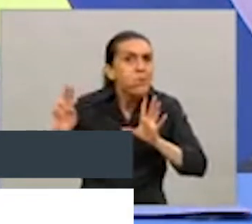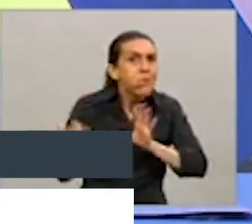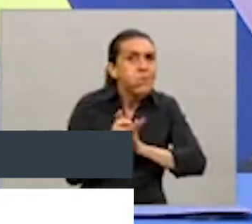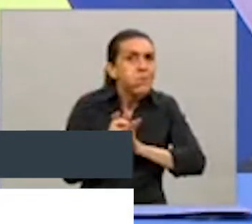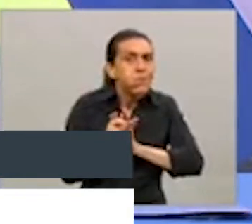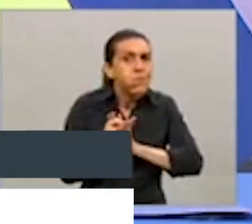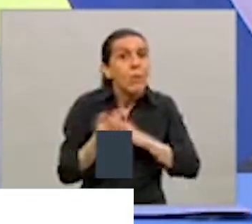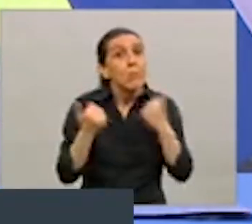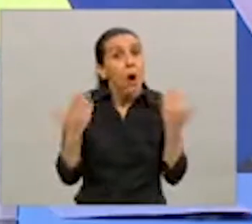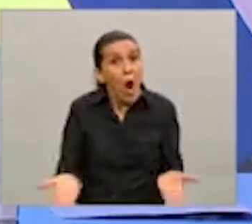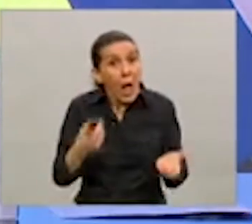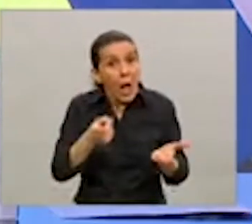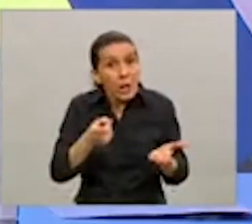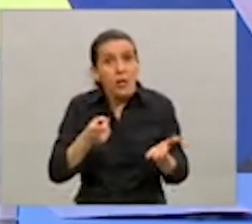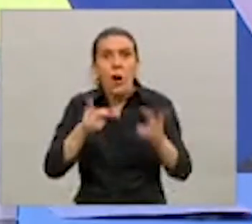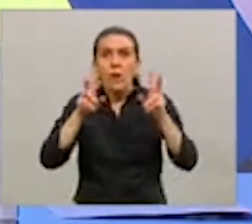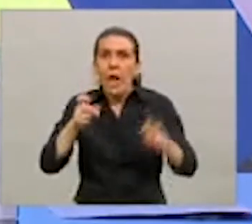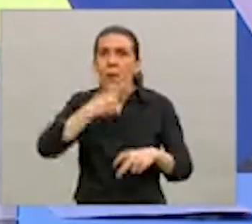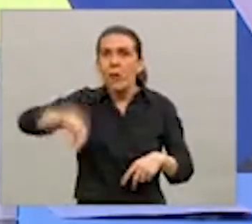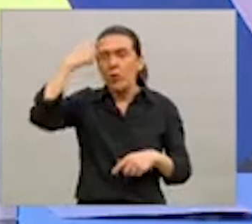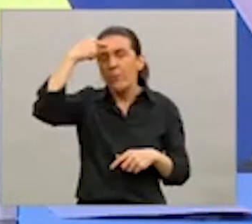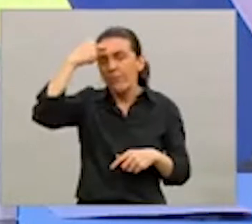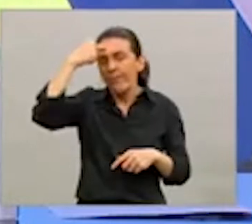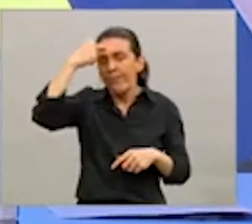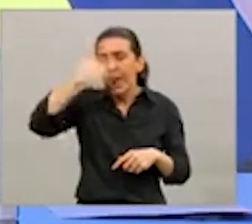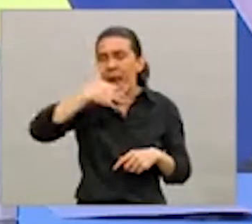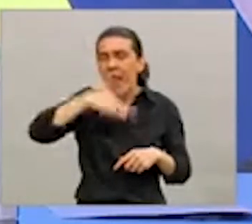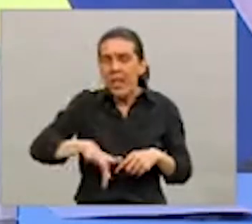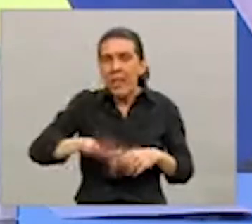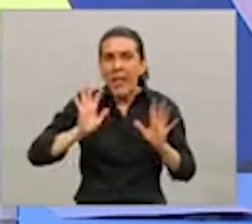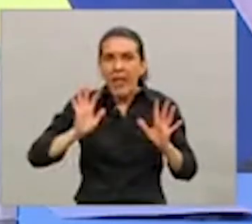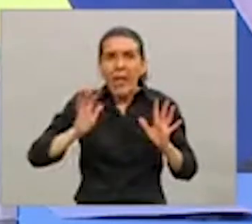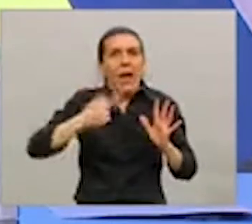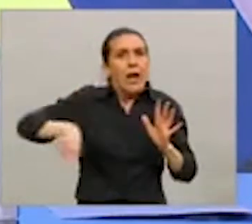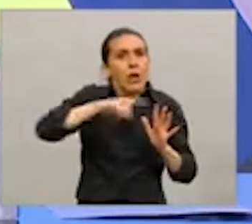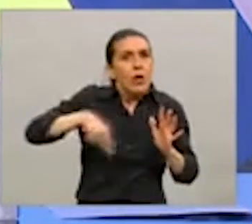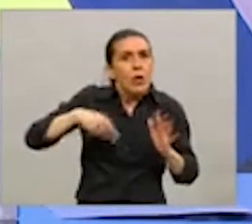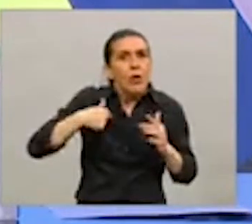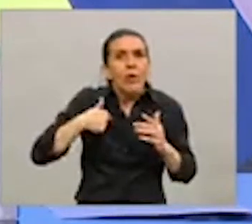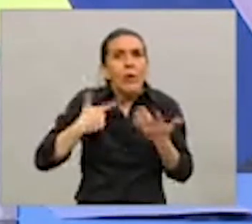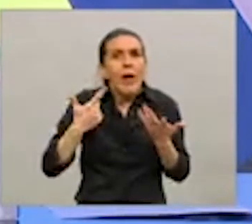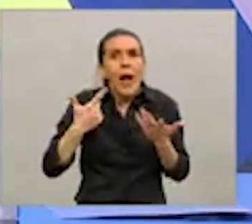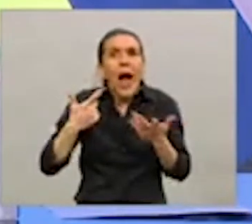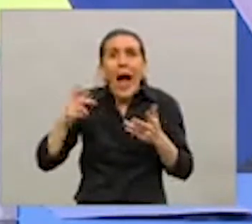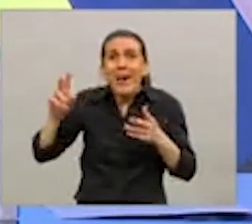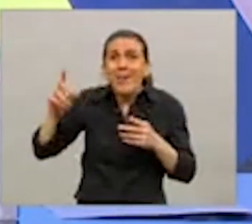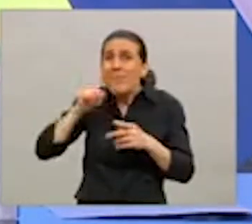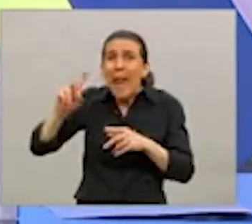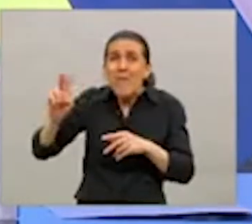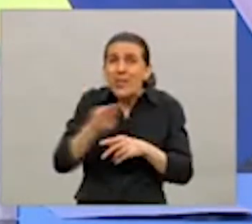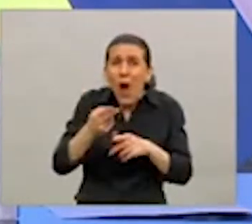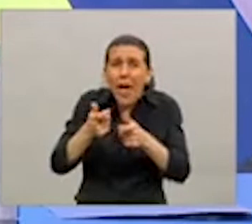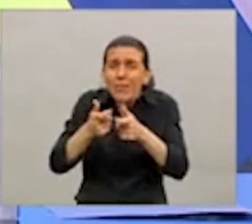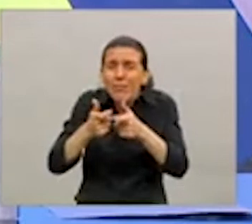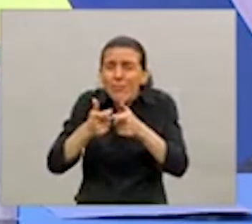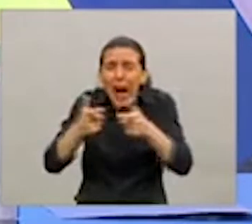Y por eso, por la conciencia que nos genera que no haya más muertos, es que